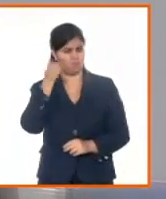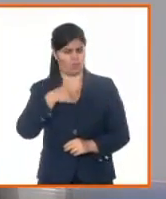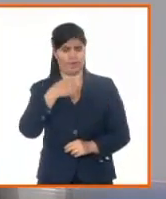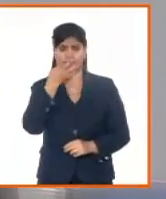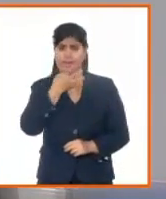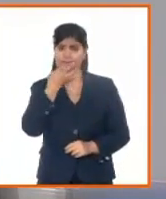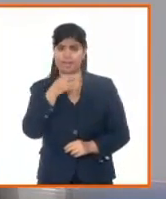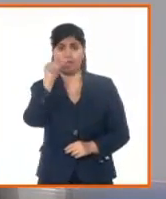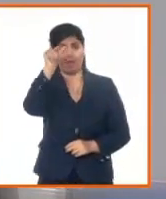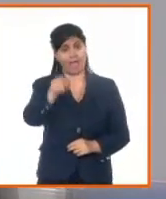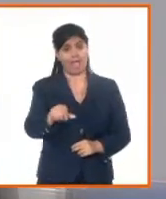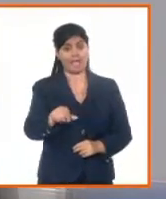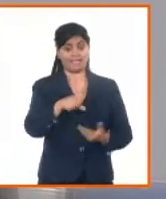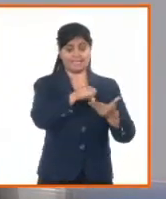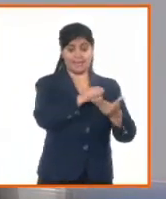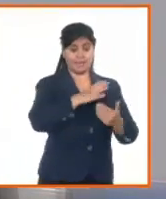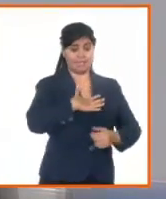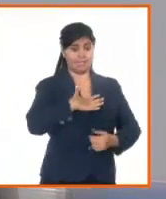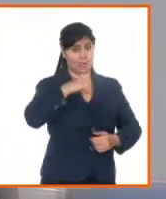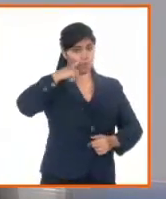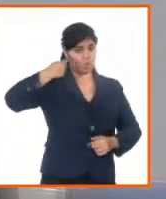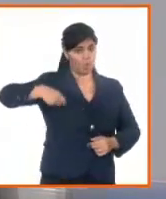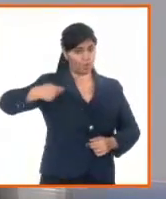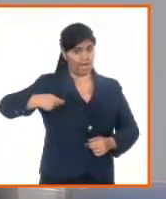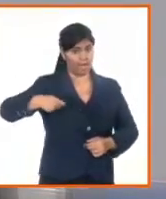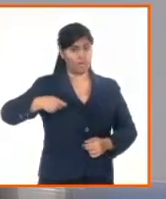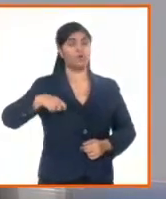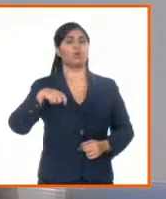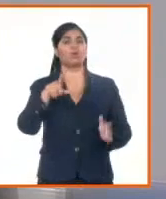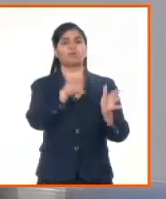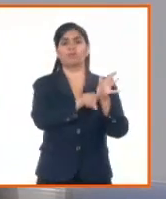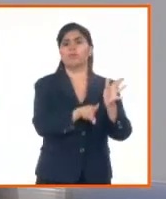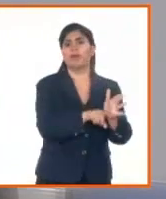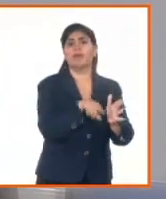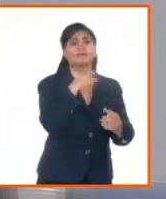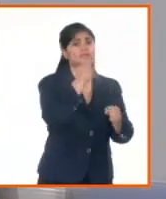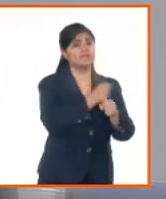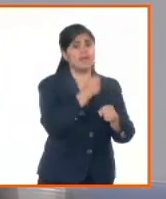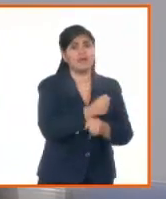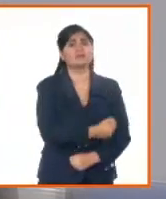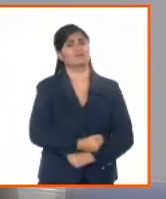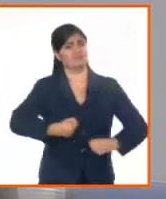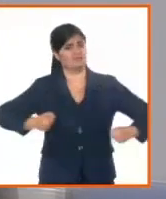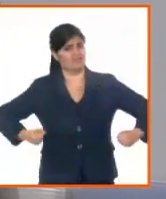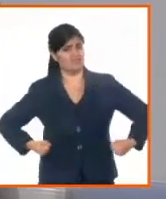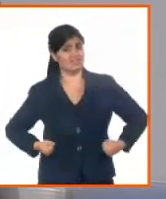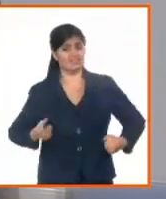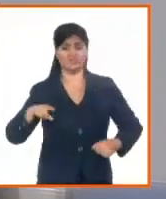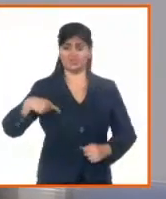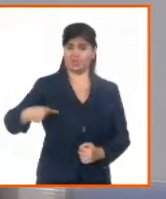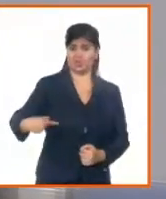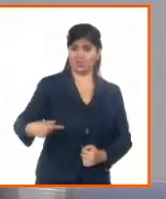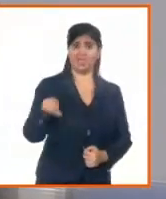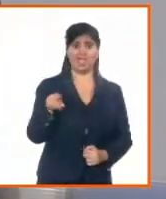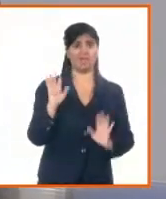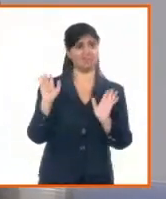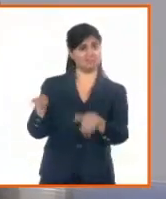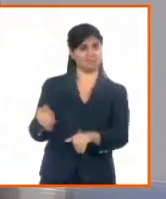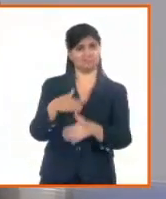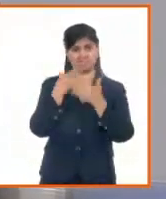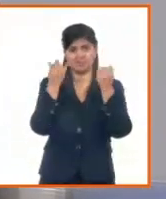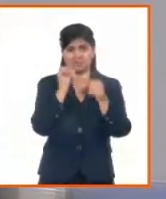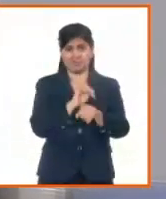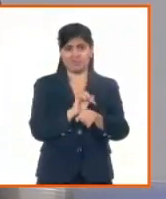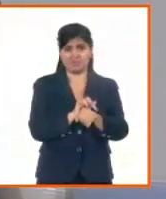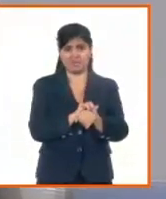trabajado duro. Es decir, los notarios, los registradores, el personal auxiliar ha trabajado duro en las mismas unidades, con